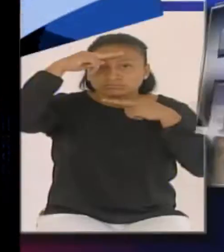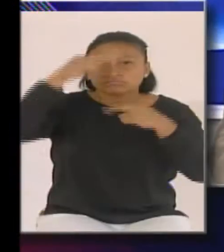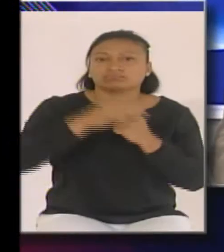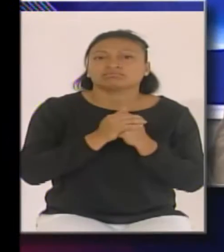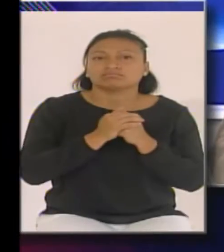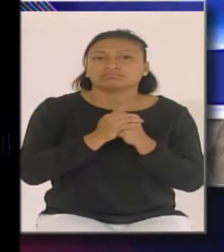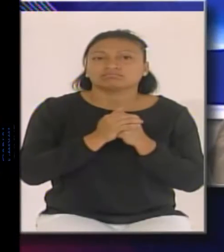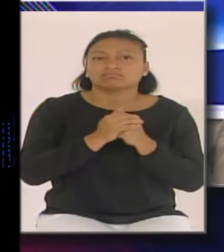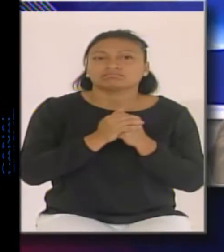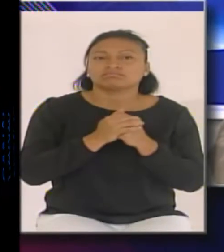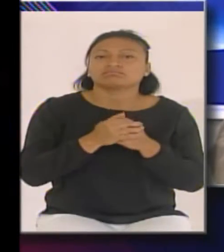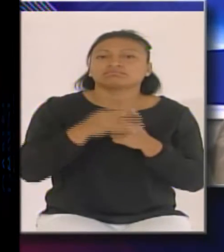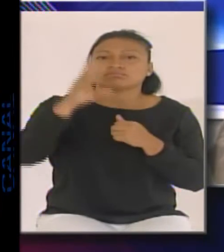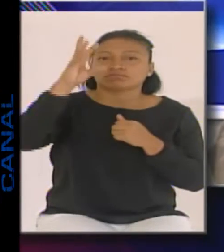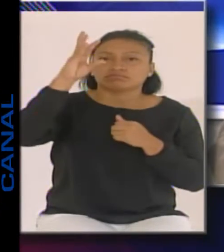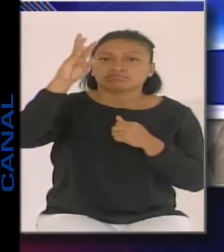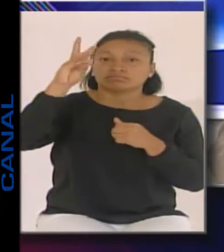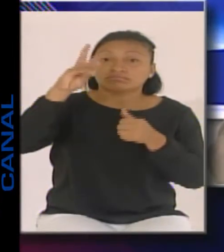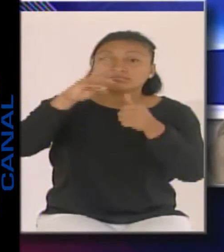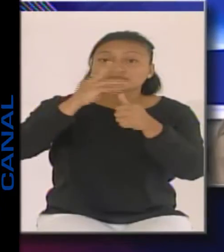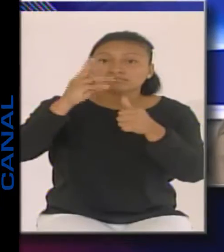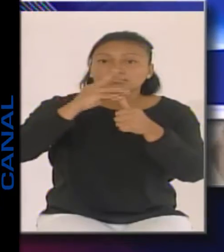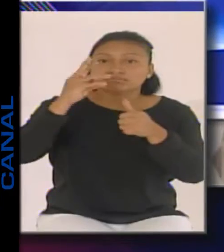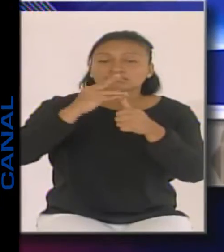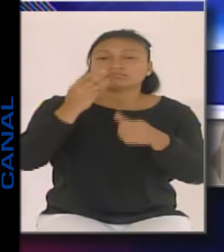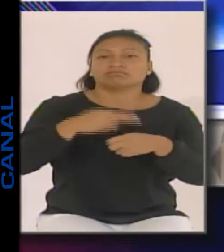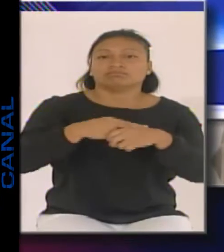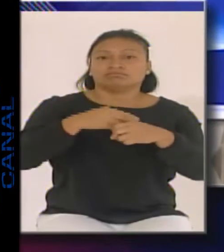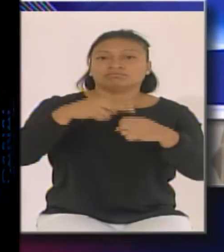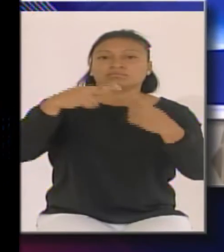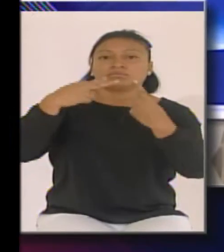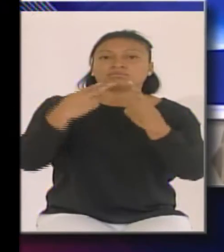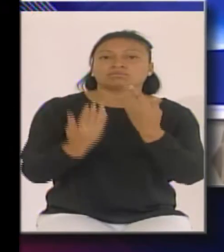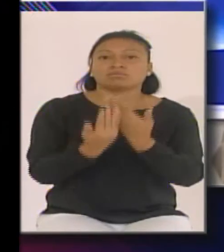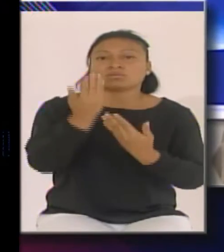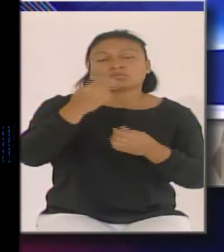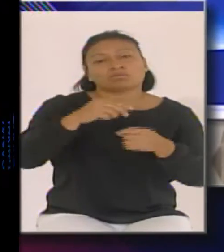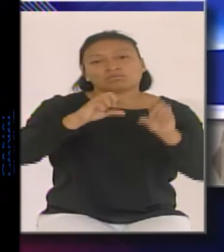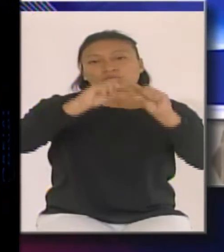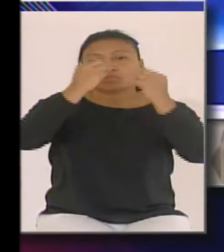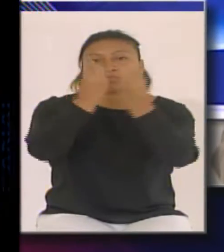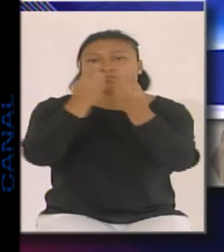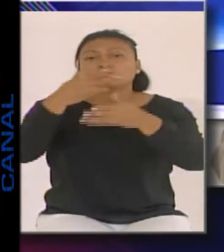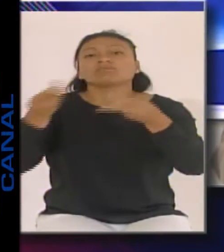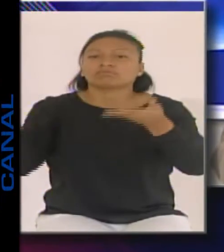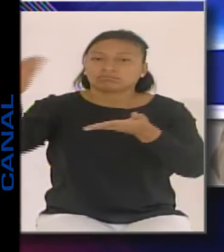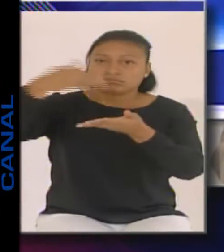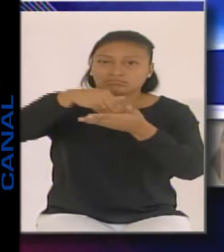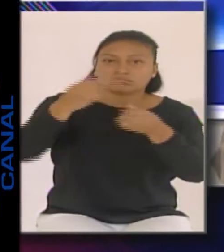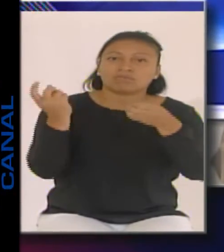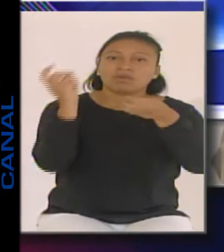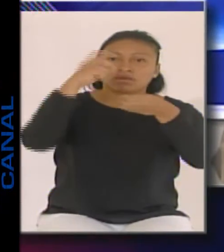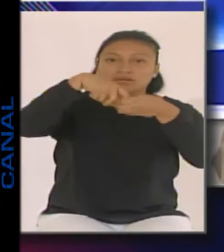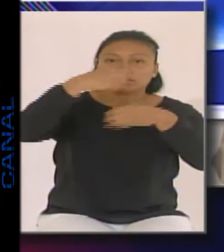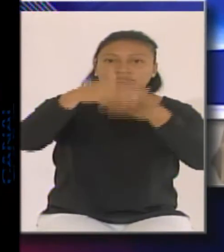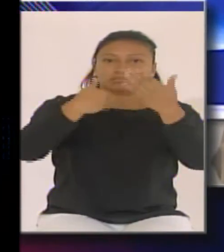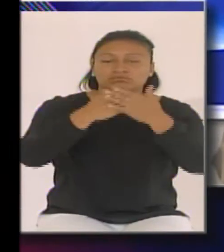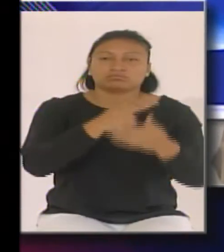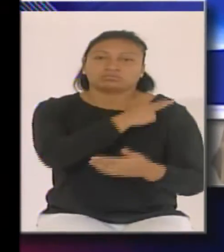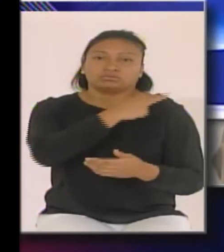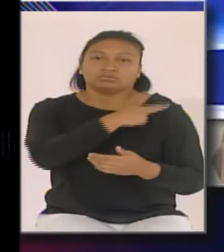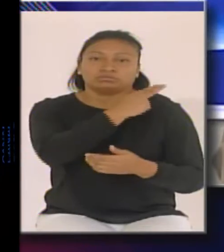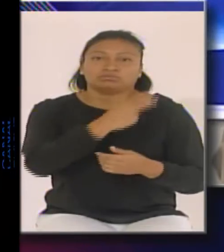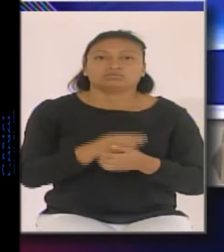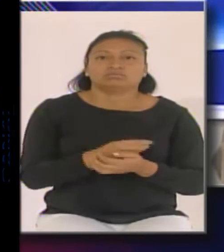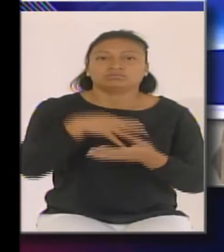El 5-6 promoción que estamos nosotros promocionando para que puedan los jóvenes ingresar a nuestra universidad, a la escuela de